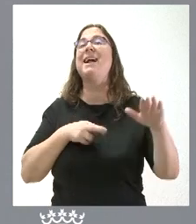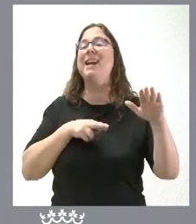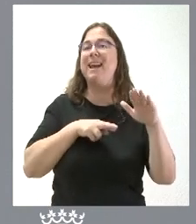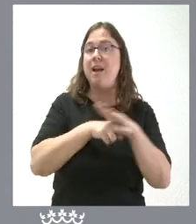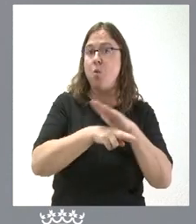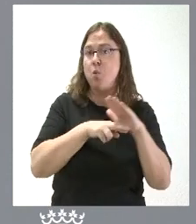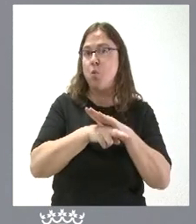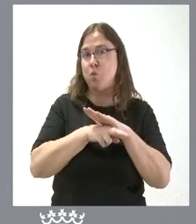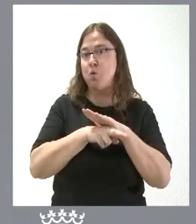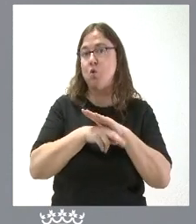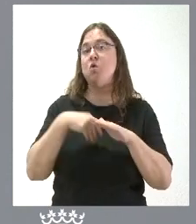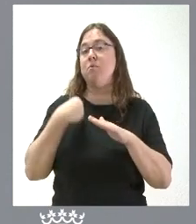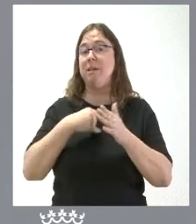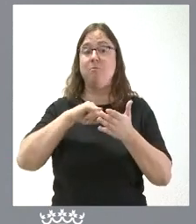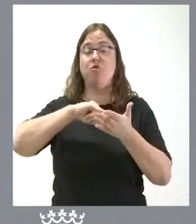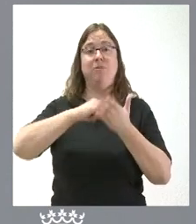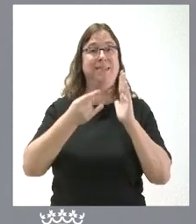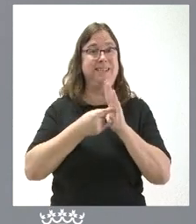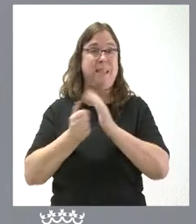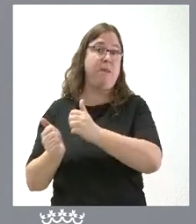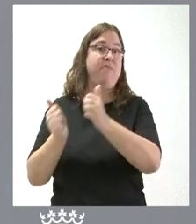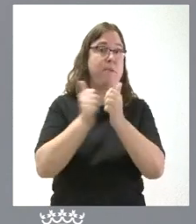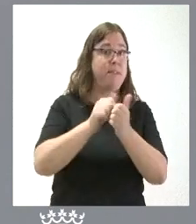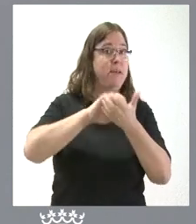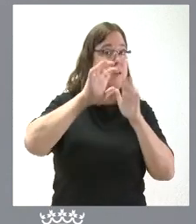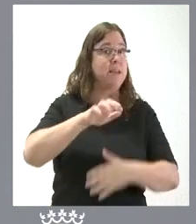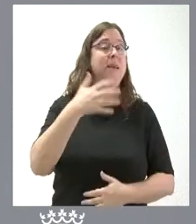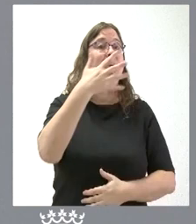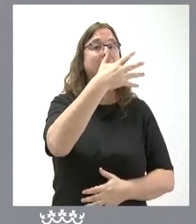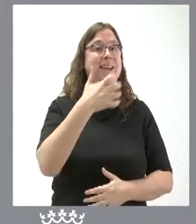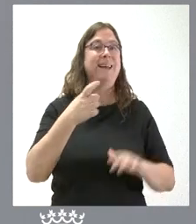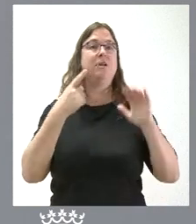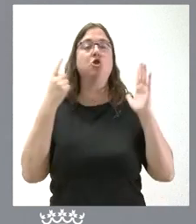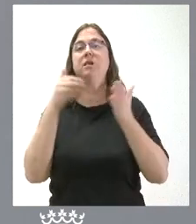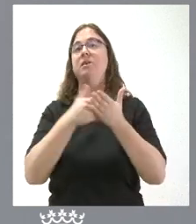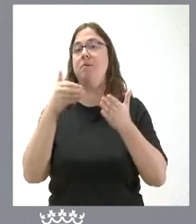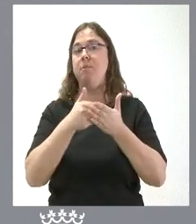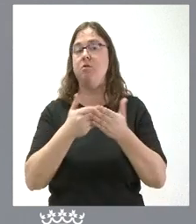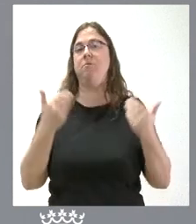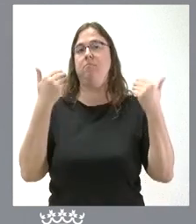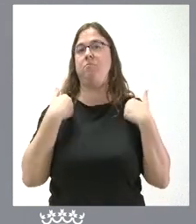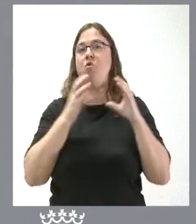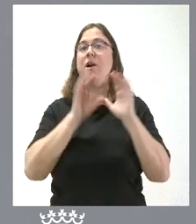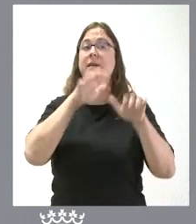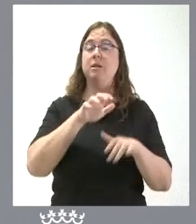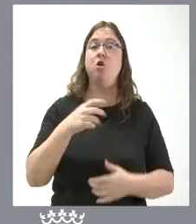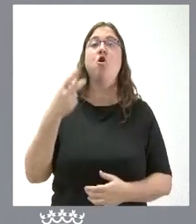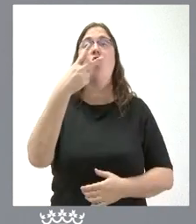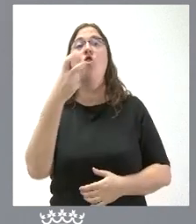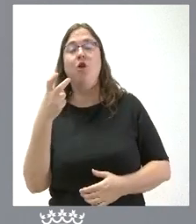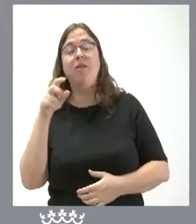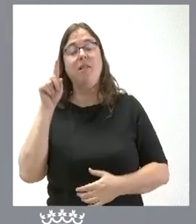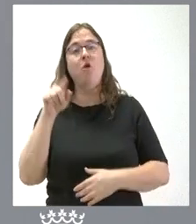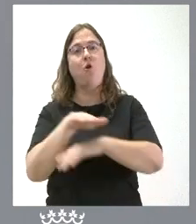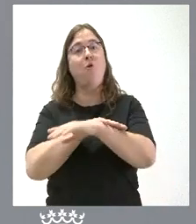parte del sistema de dependencia en Castilla y León 506 millones los pone la Junta 240 el Gobierno para alcanzar el 50